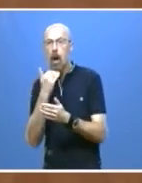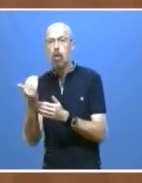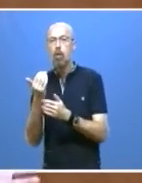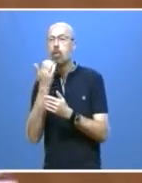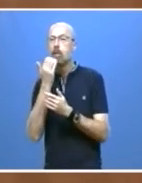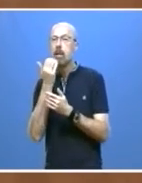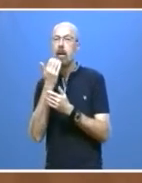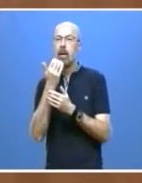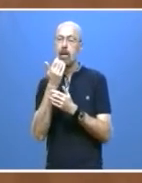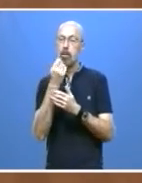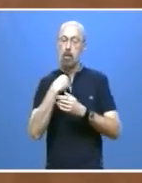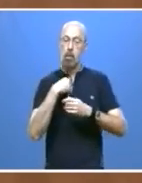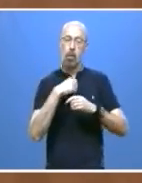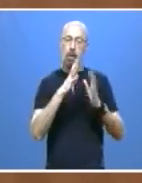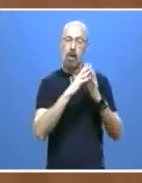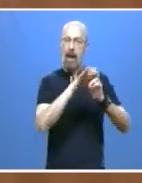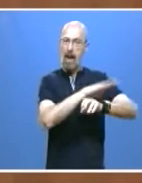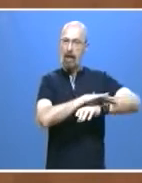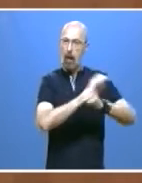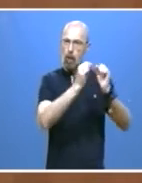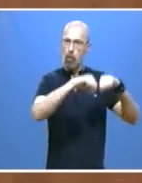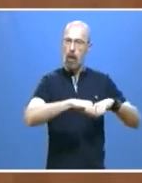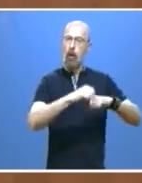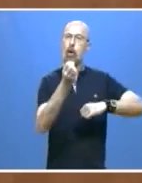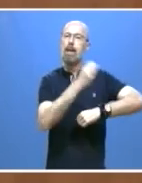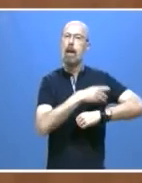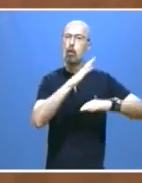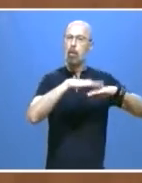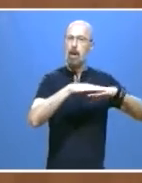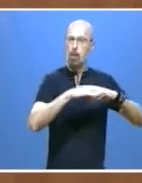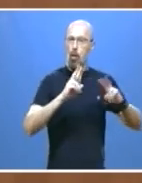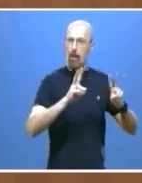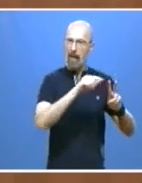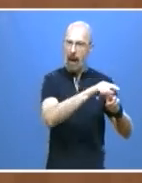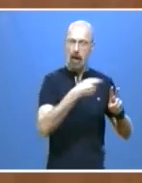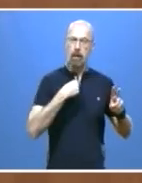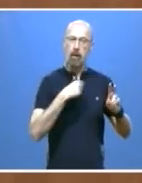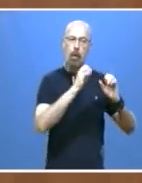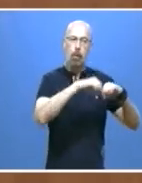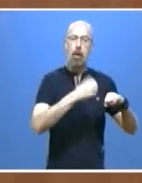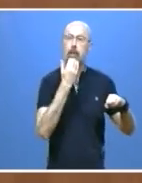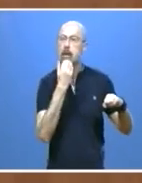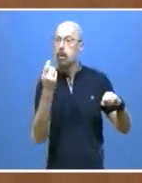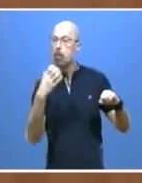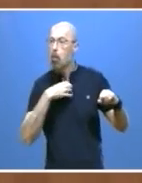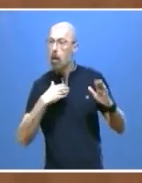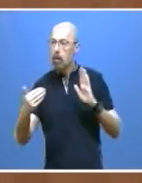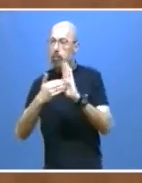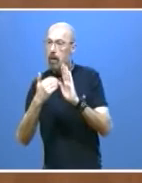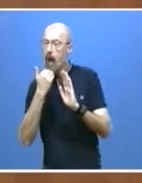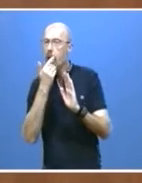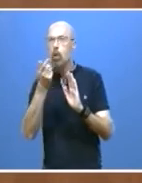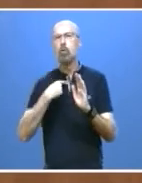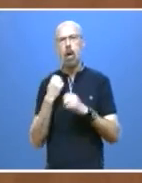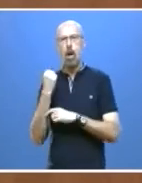vital aprobado por el Estado recientemente. Ingreso mínimo vital que por experiencia por capacidad de